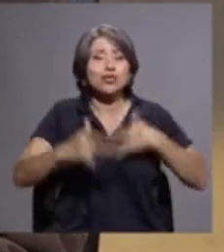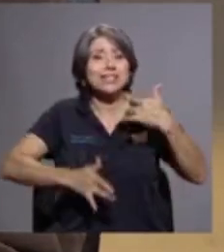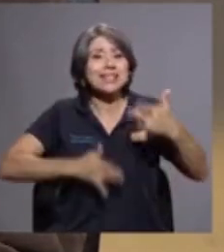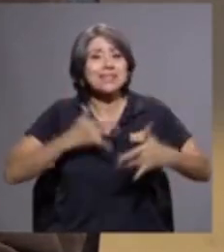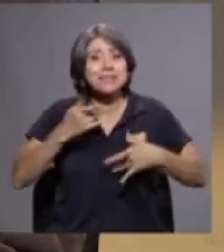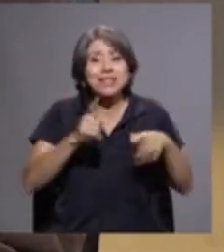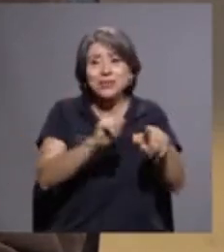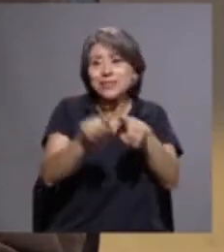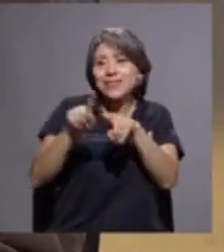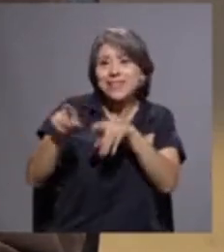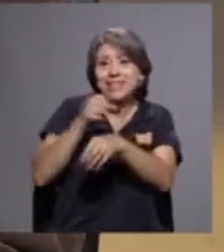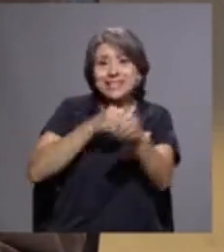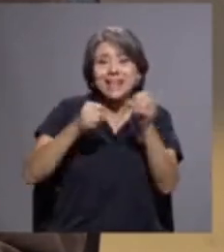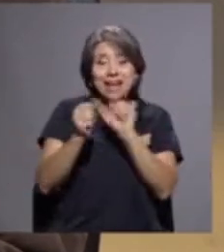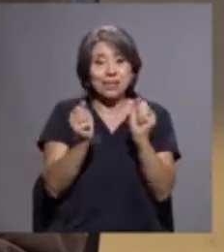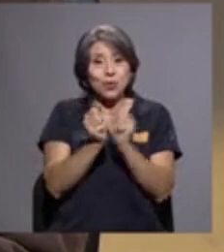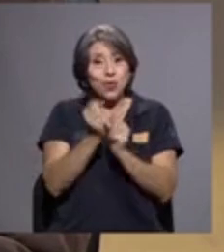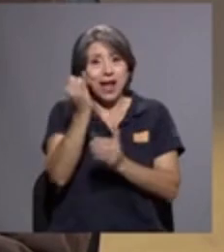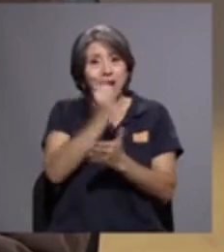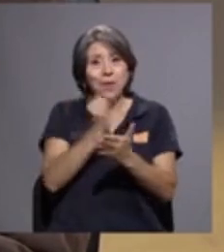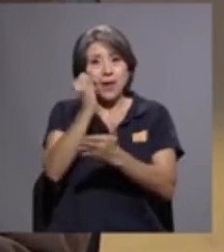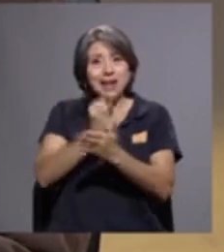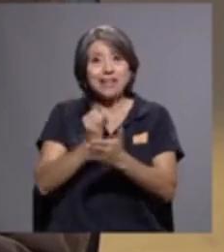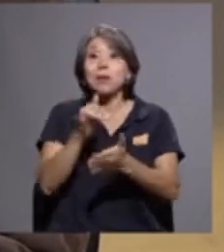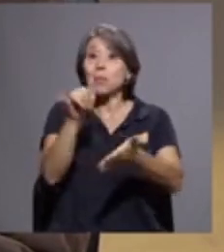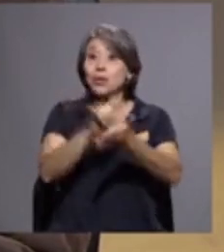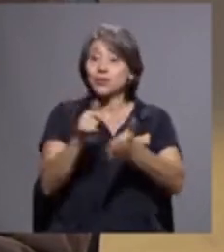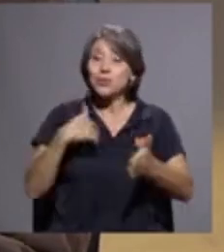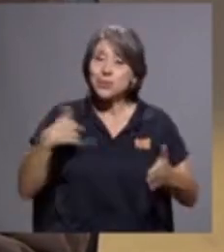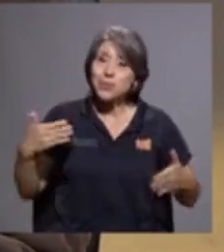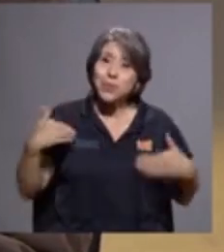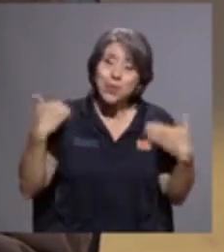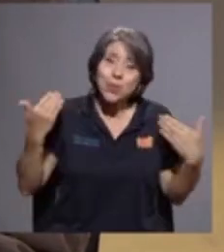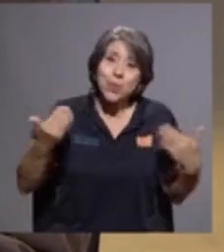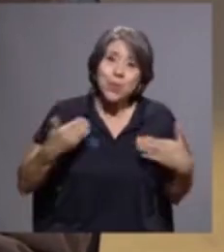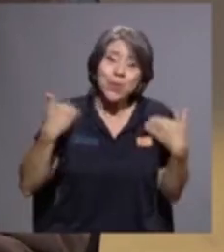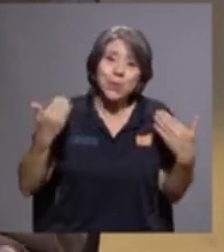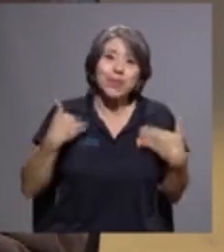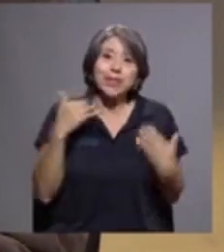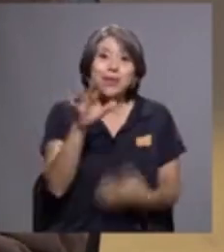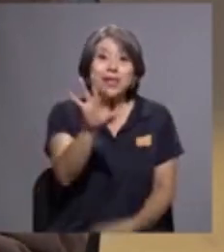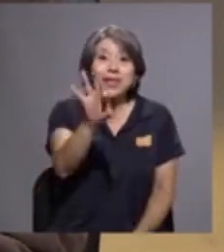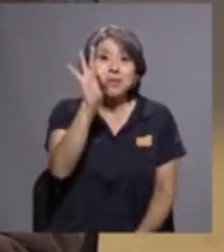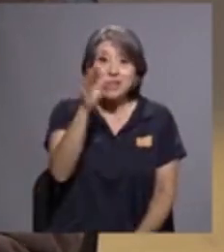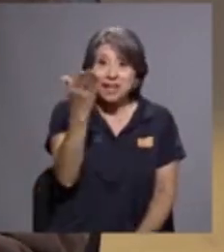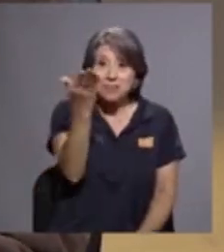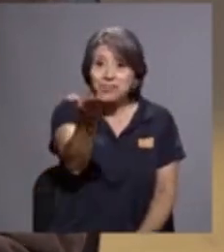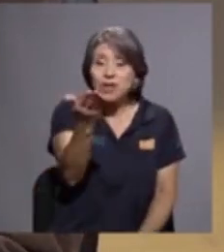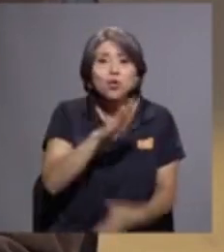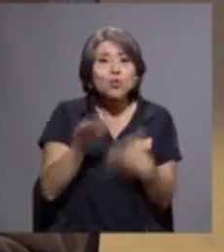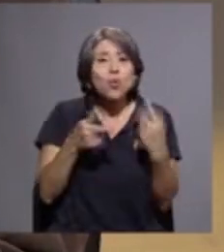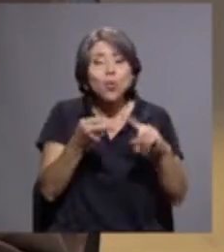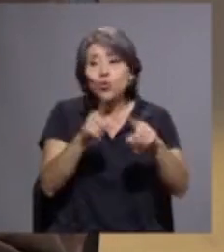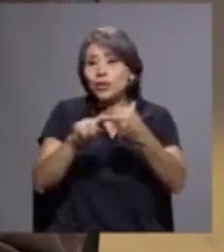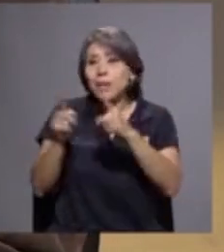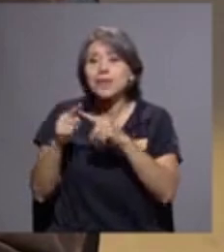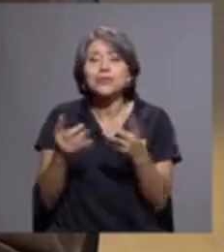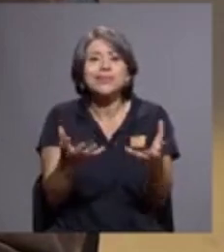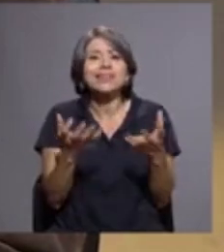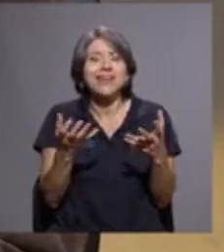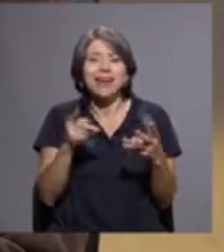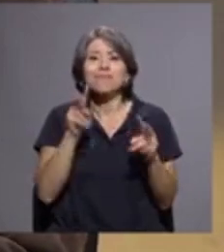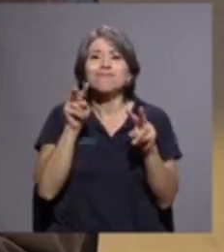esas salas en esas acuarelas por eso estoy muy contento de invitarlos a todos los costarricenses o a los amigos que quieran venir a